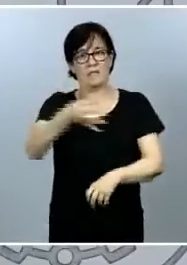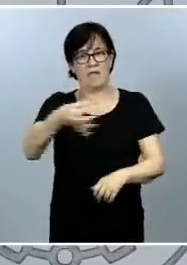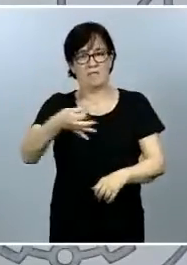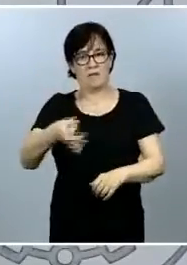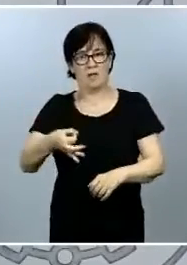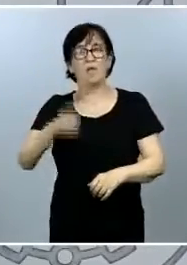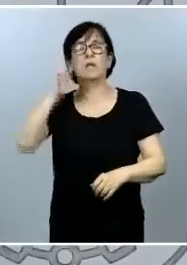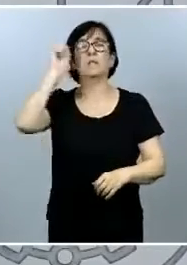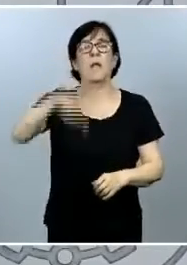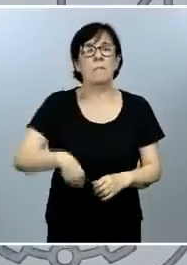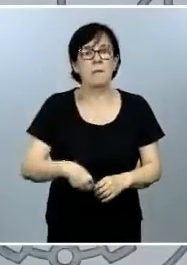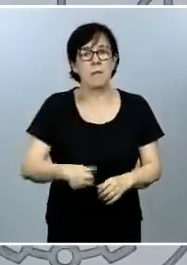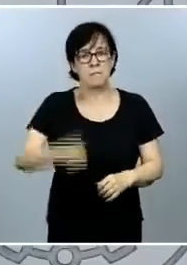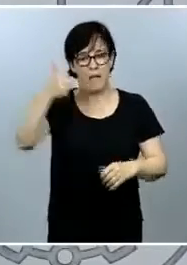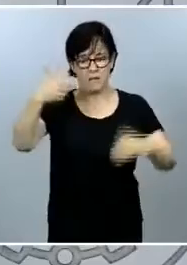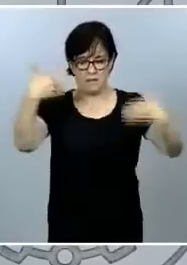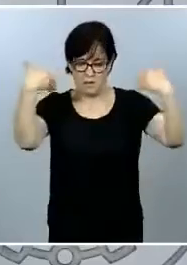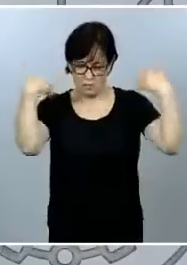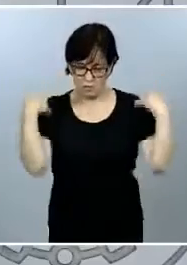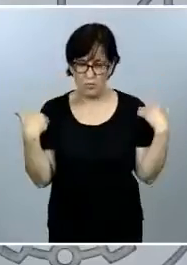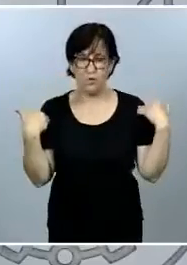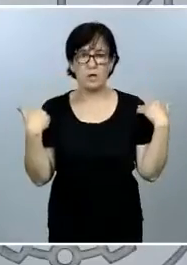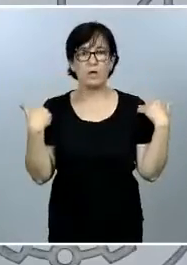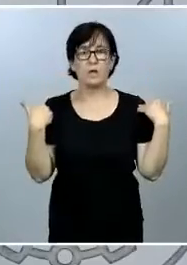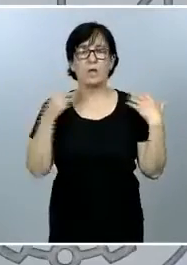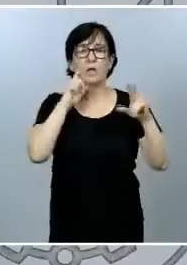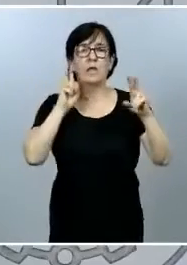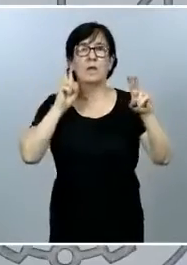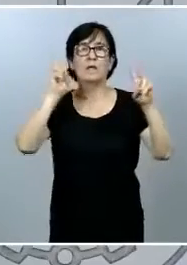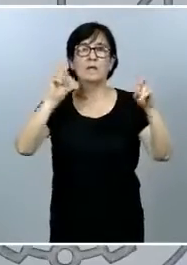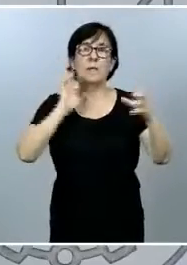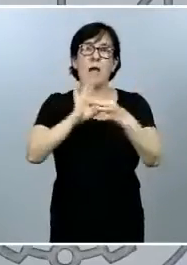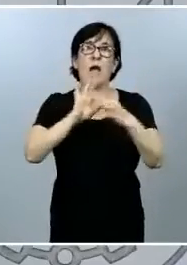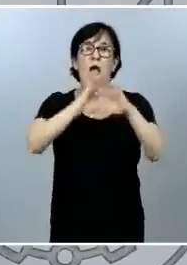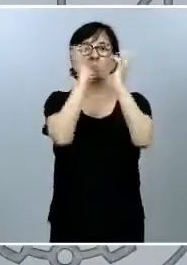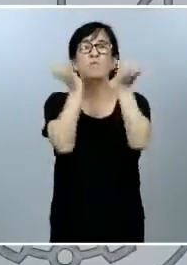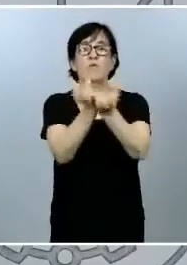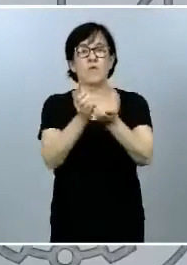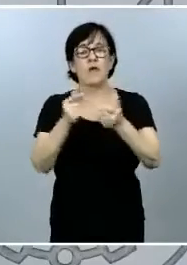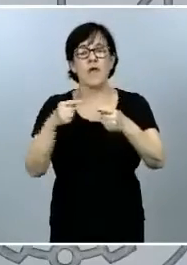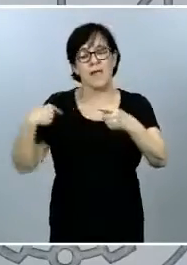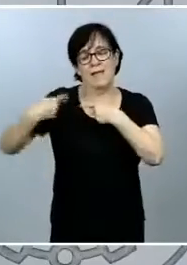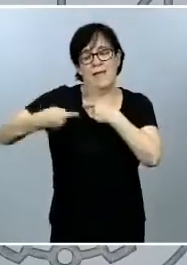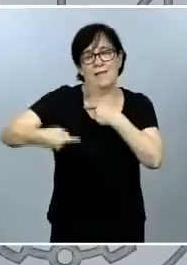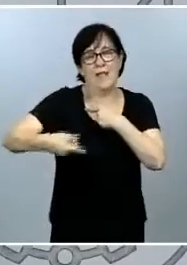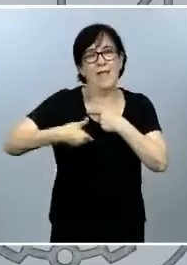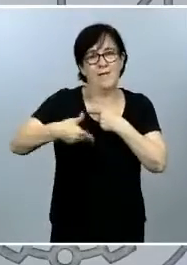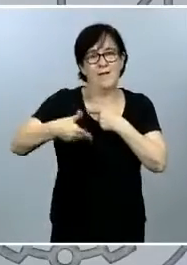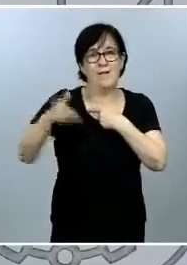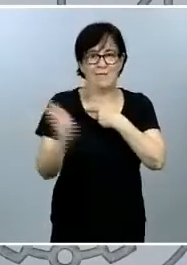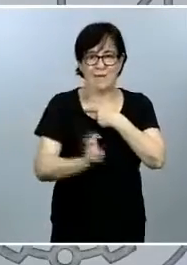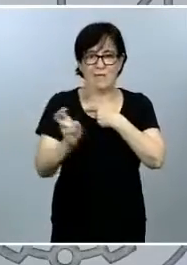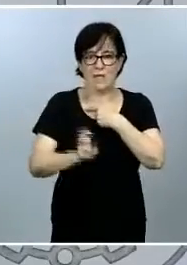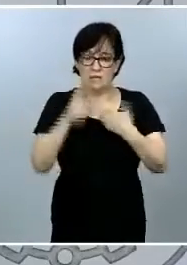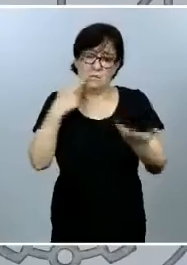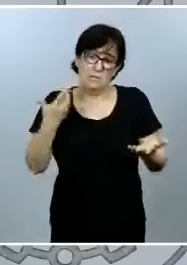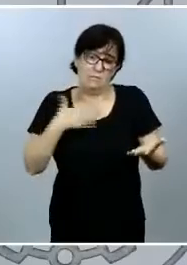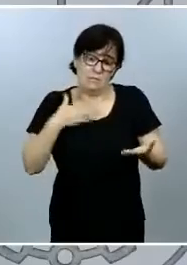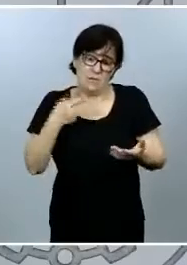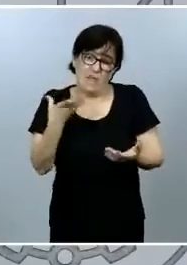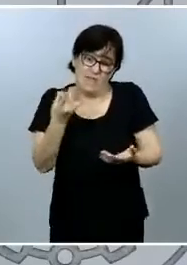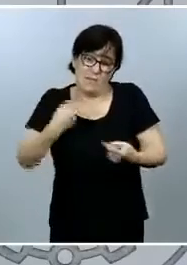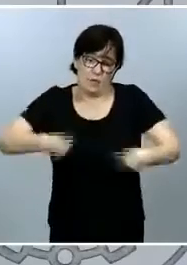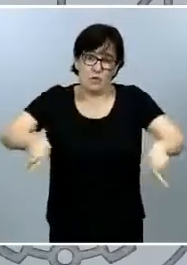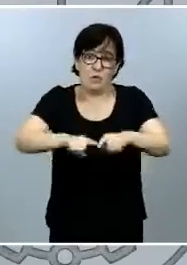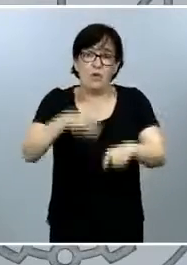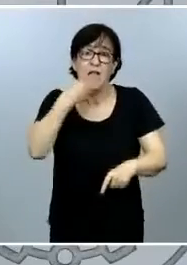también más responsable respecto a nuestro planeta y a las generaciones futuras. Se lo debemos a nuestros jóvenes. La